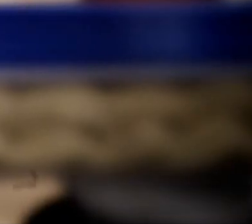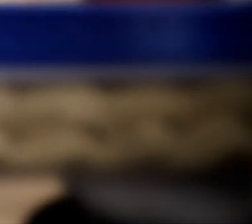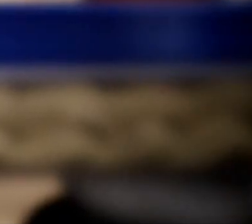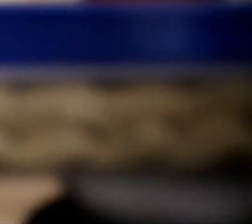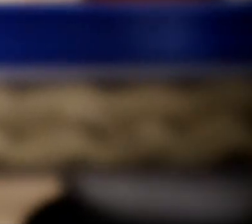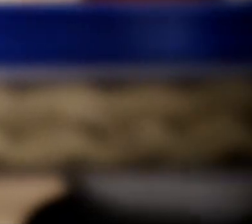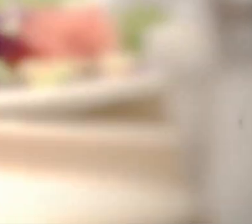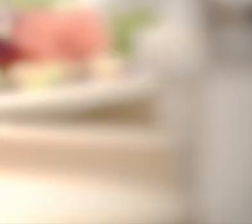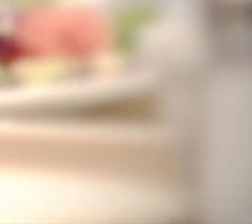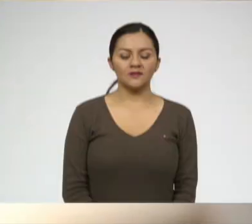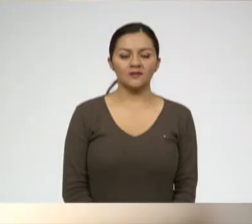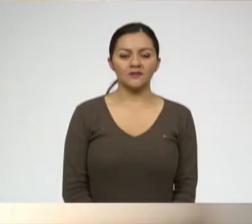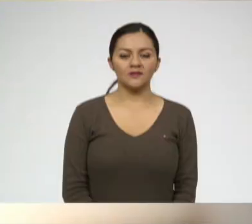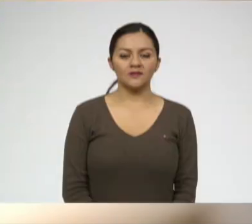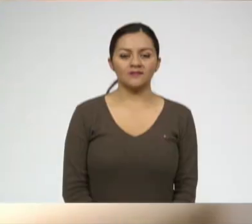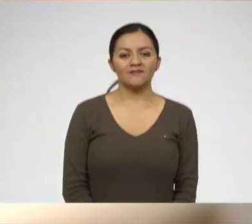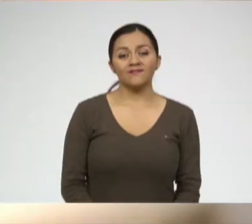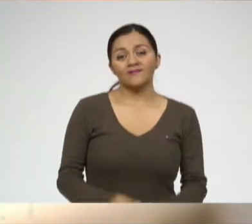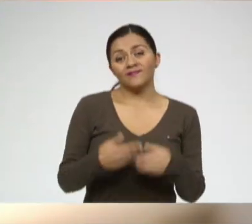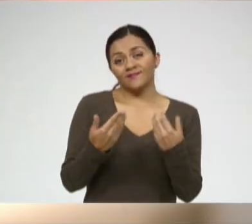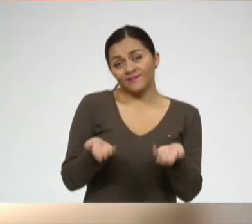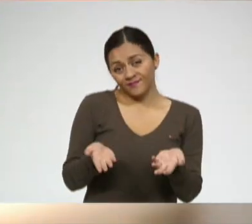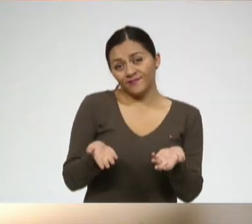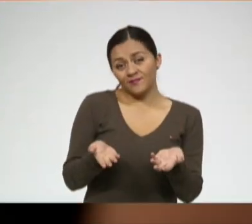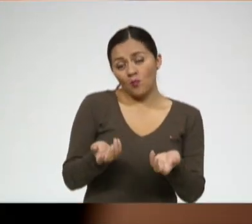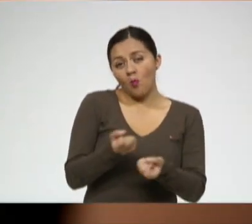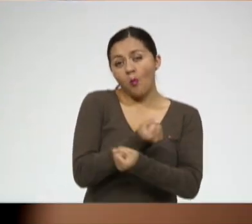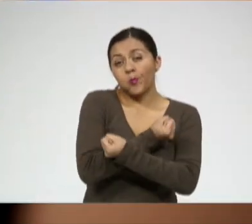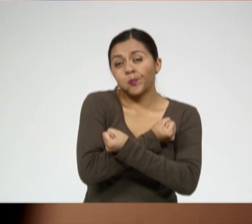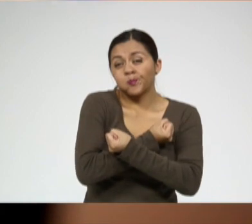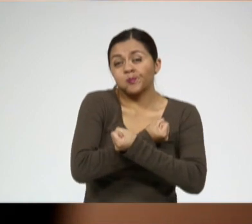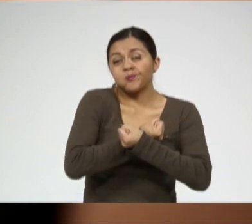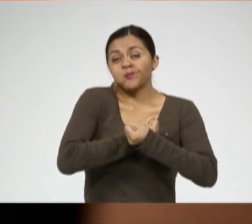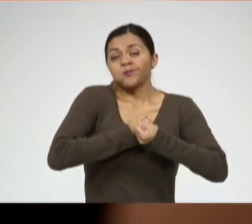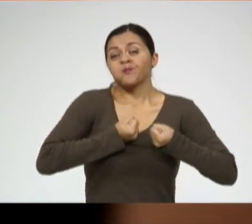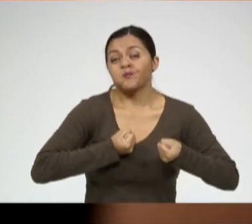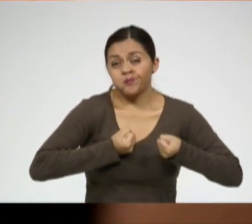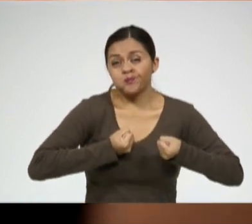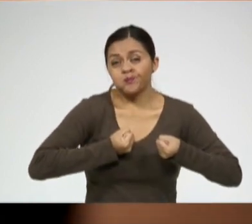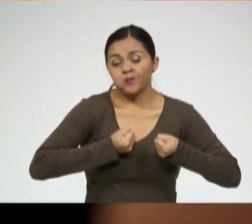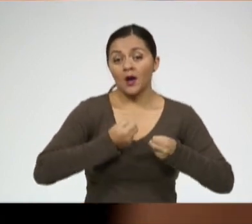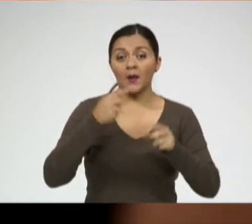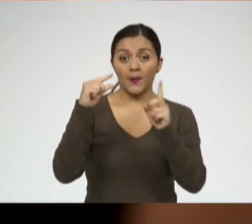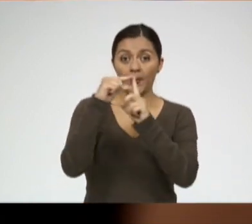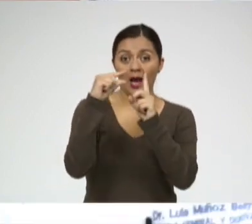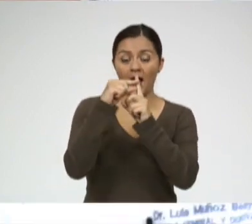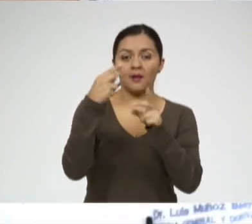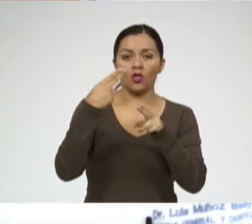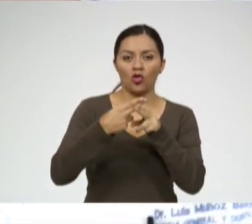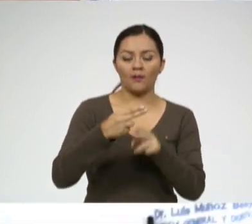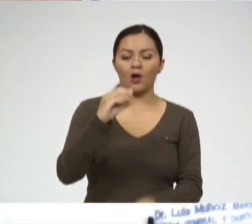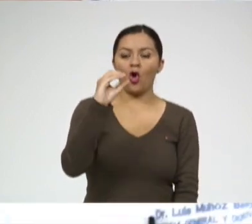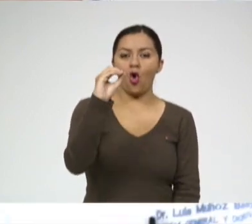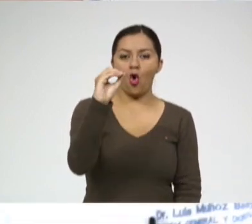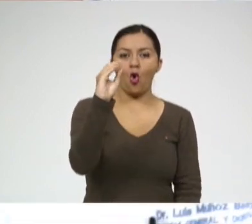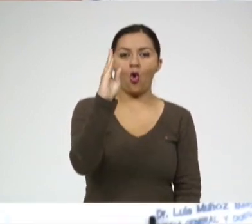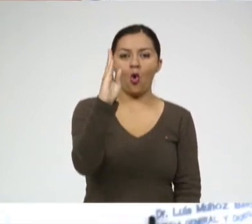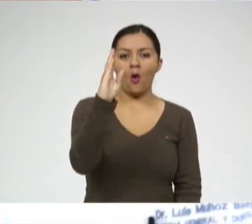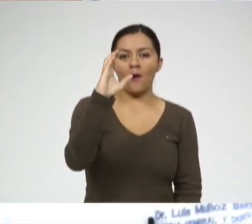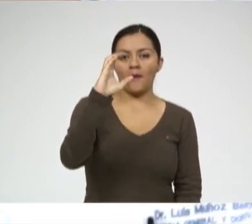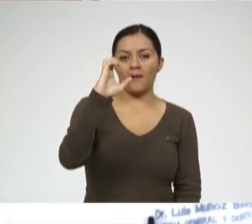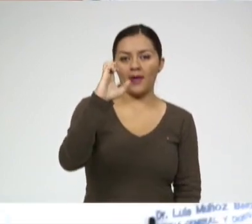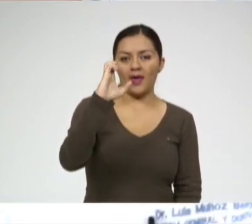La obesidad es el exceso de grasa en el cuerpo. Es la acumulación excesiva.